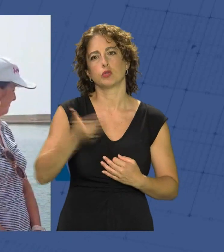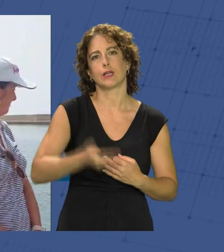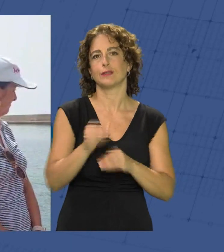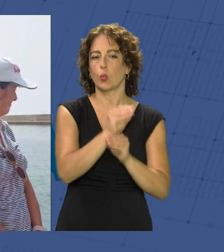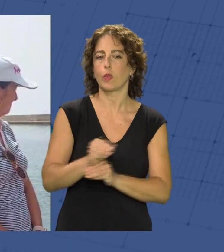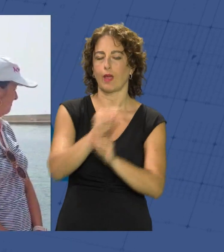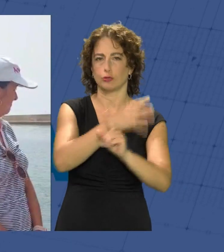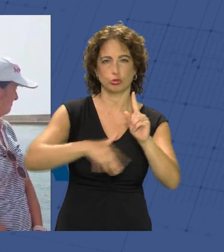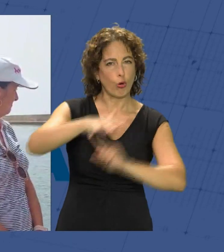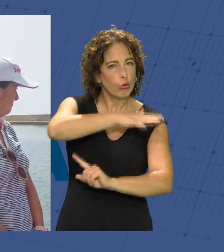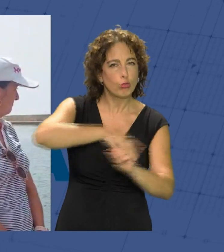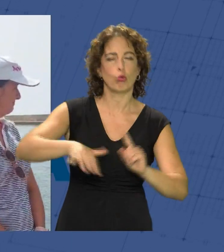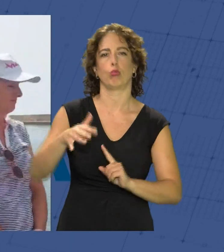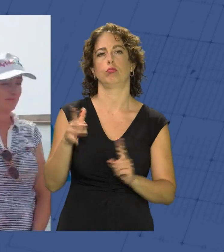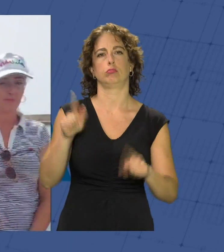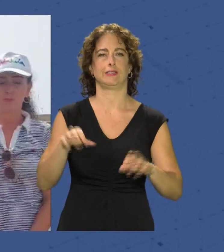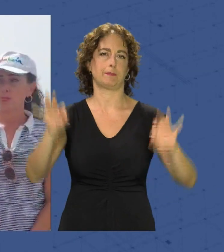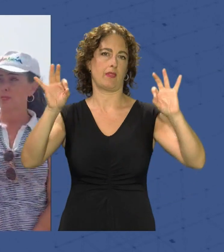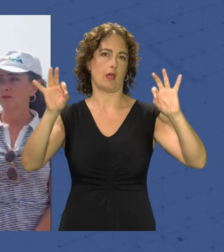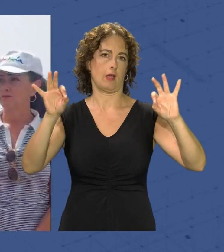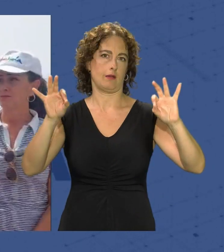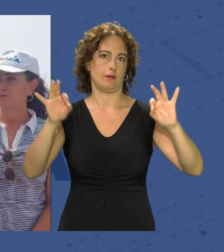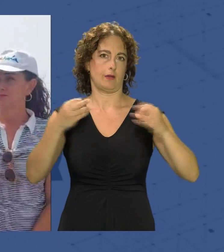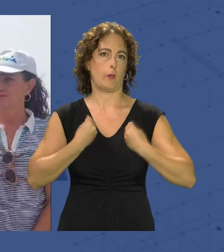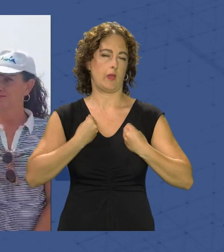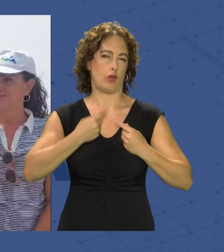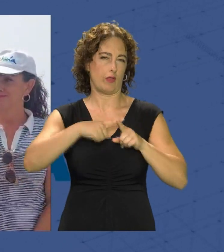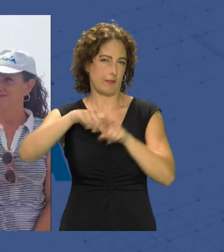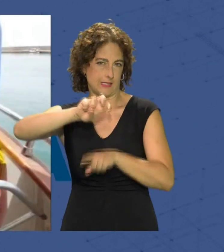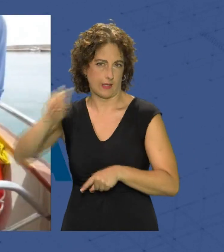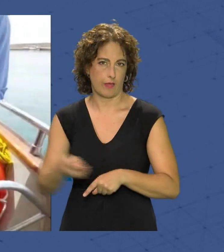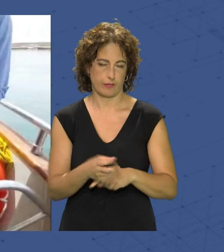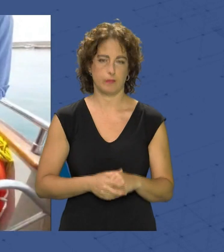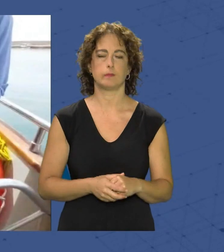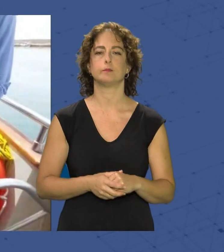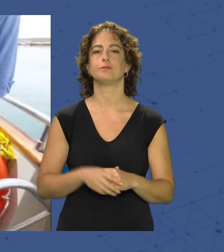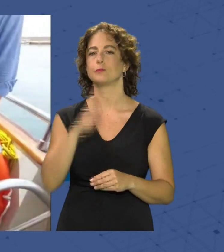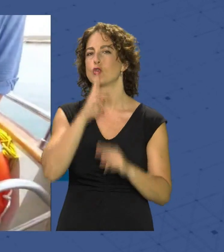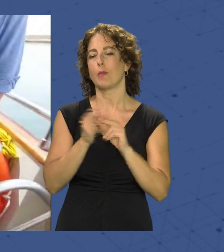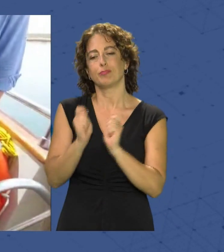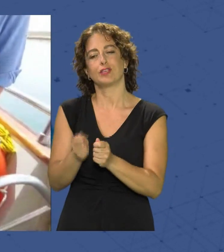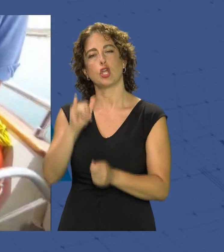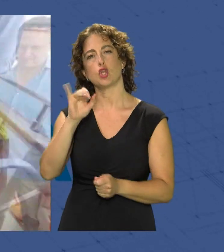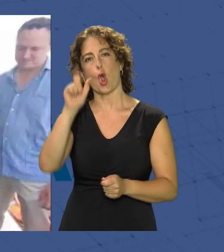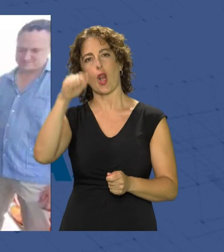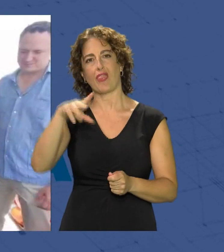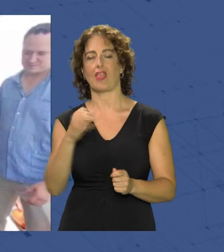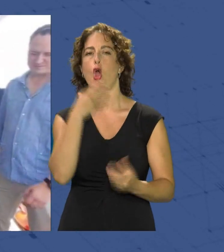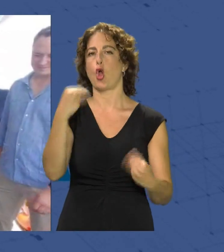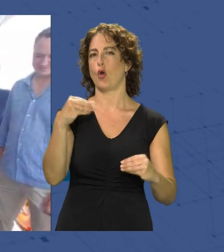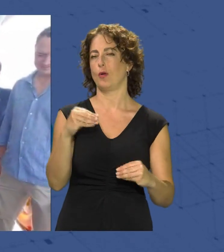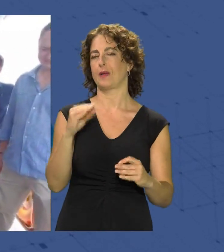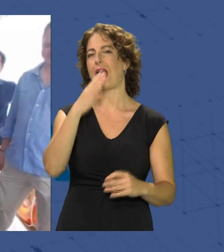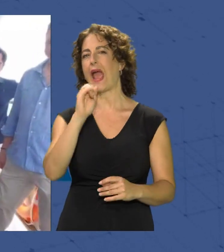nuestro entorno y cuidar de una forma muy especial de la biodiversidad. Bautizada como Yolanda es un ejemplar juvenil de la especie